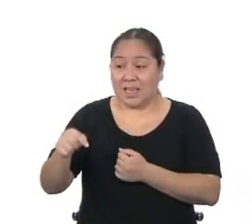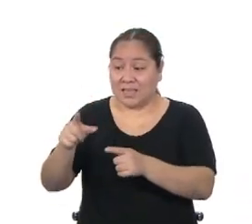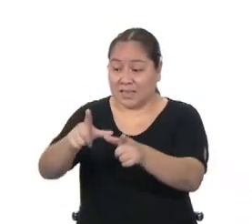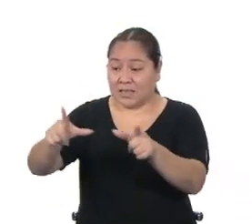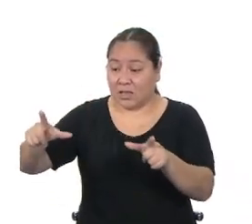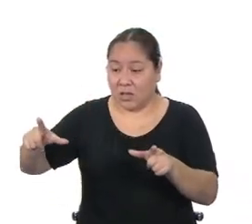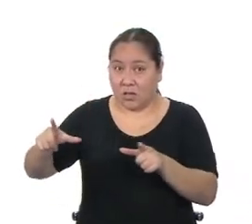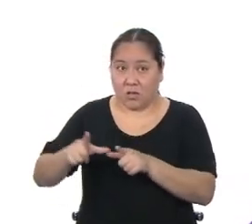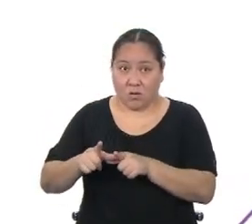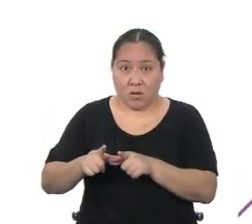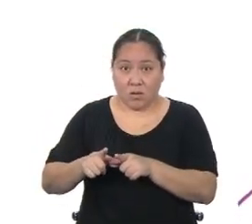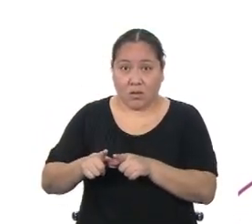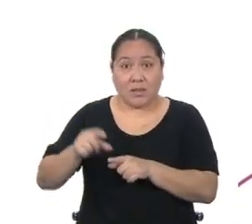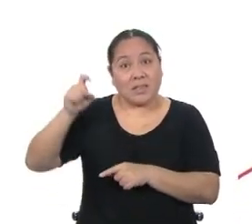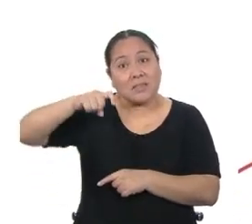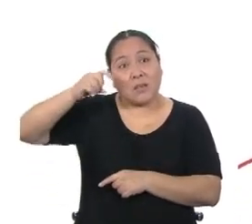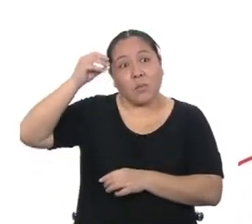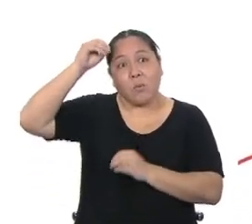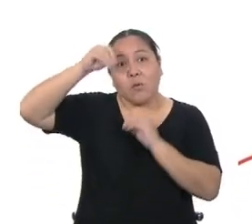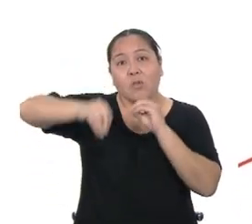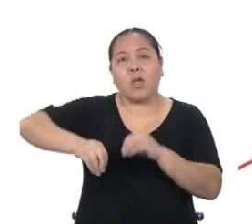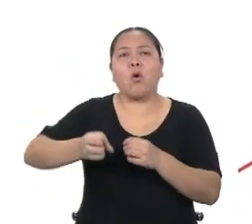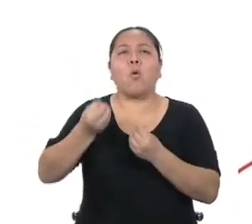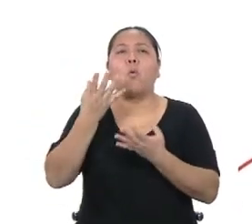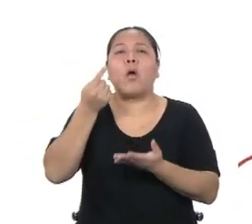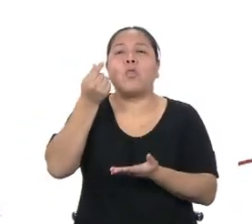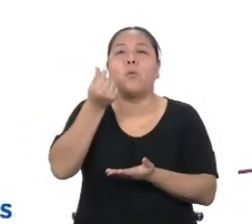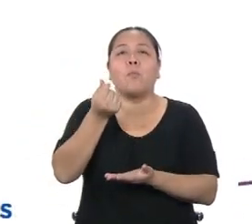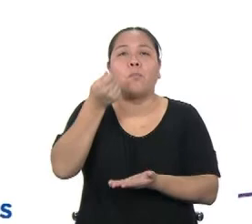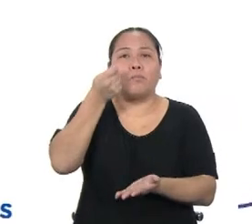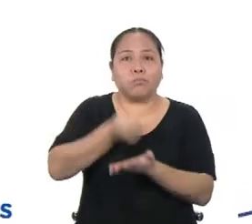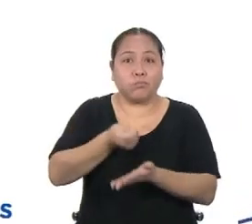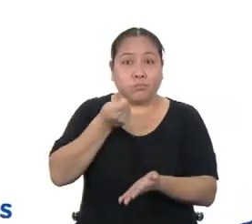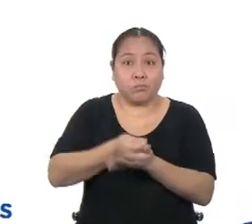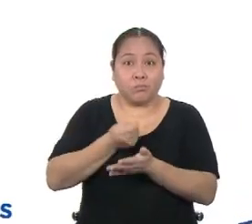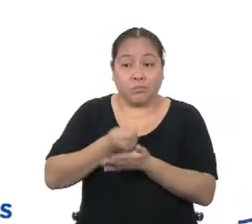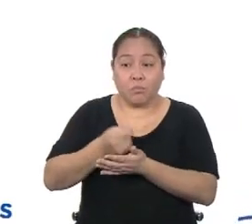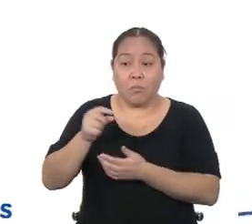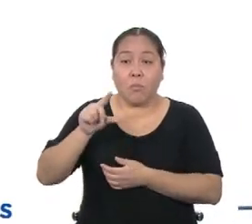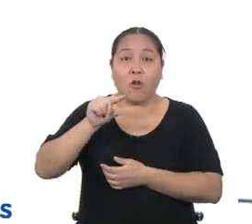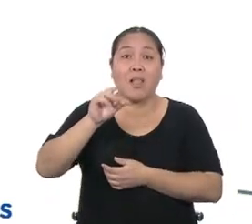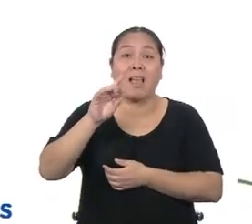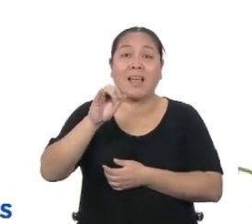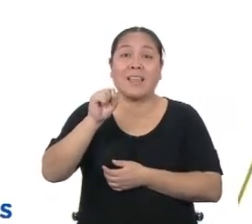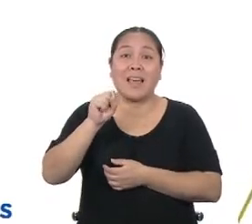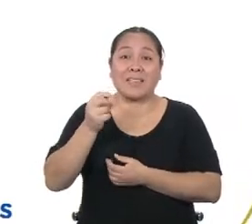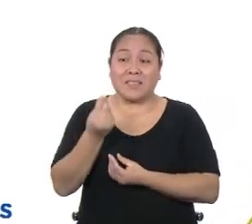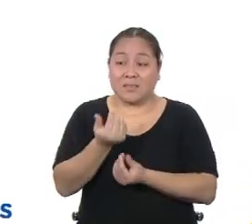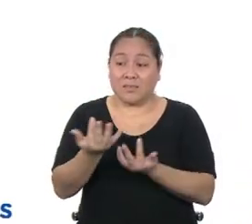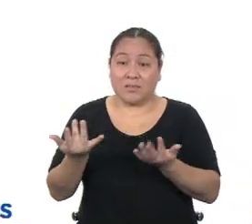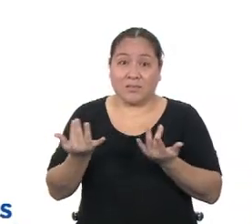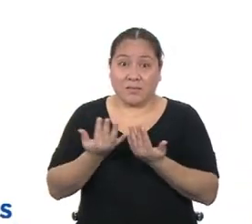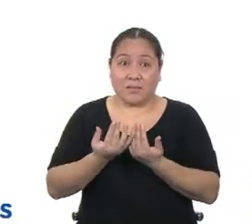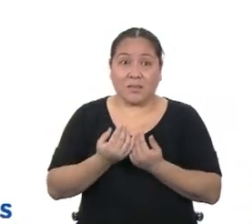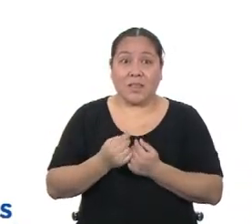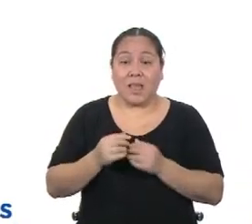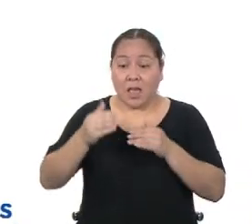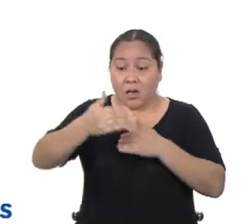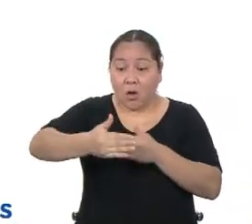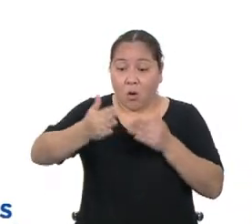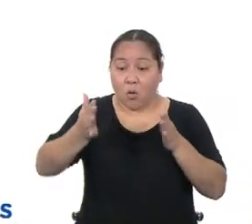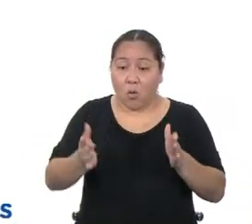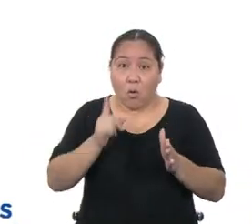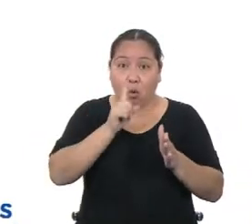y nuestro reto es saber cuánto se invertirá por la instalación del grasa sintético, si el costo por metro cuadrado es de 35 soles.